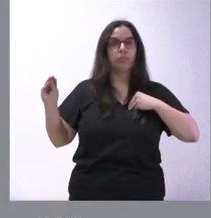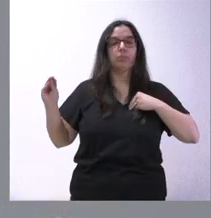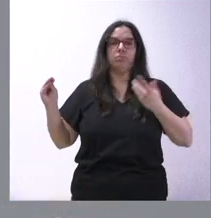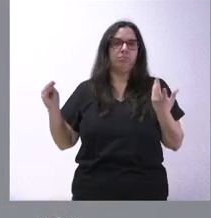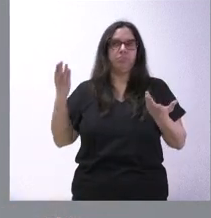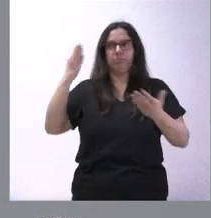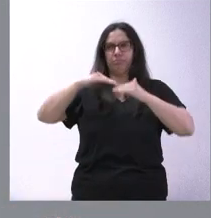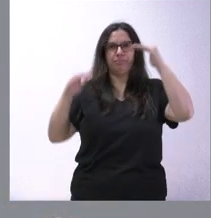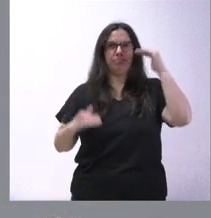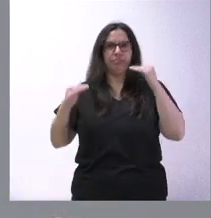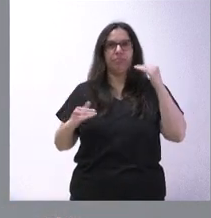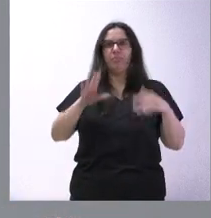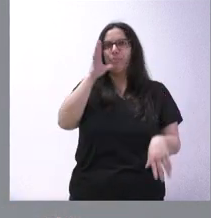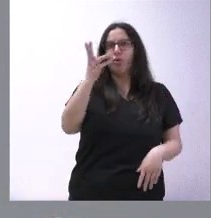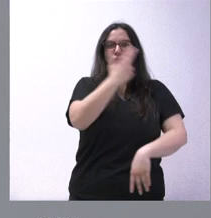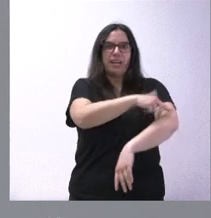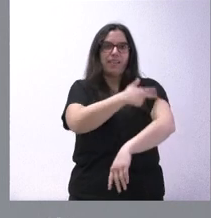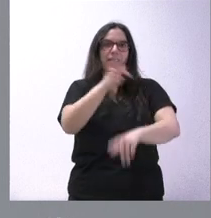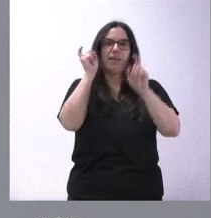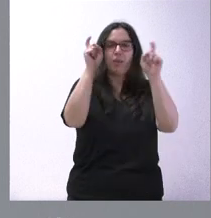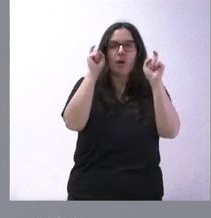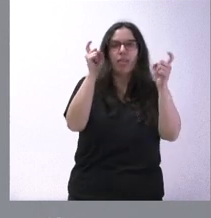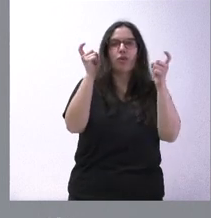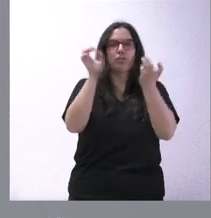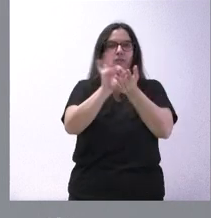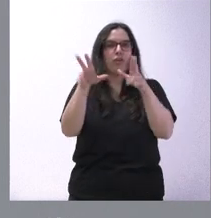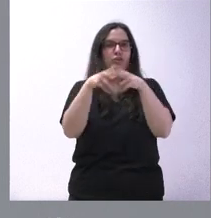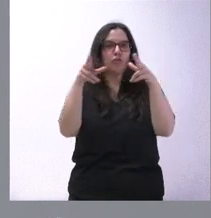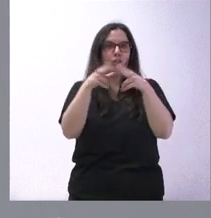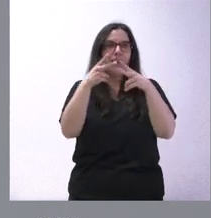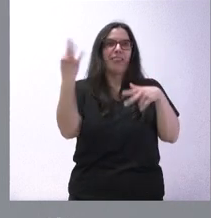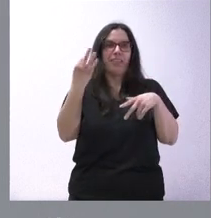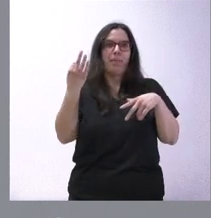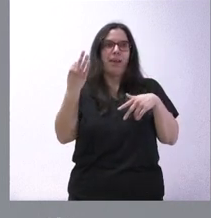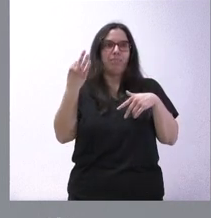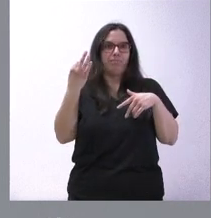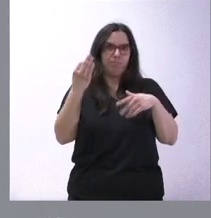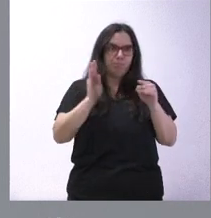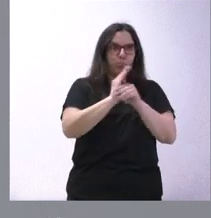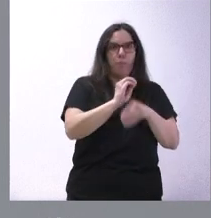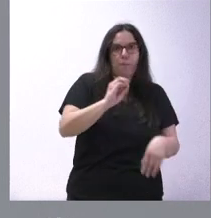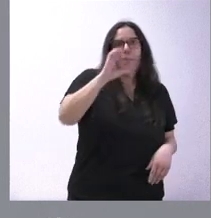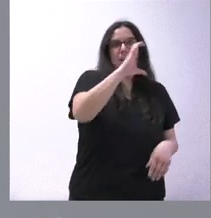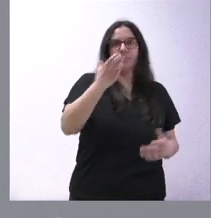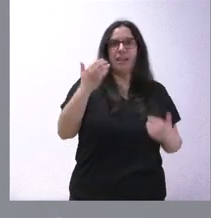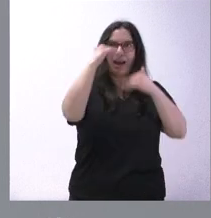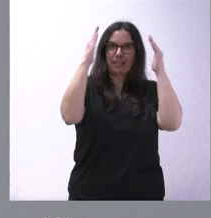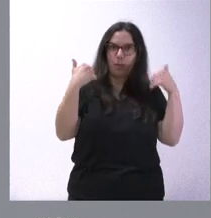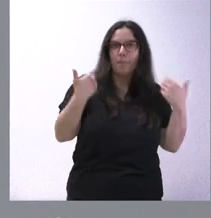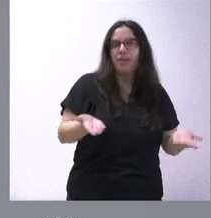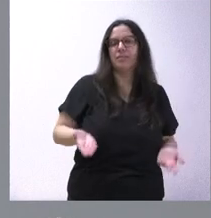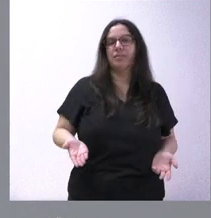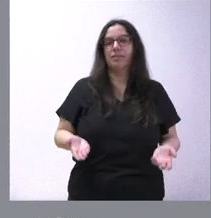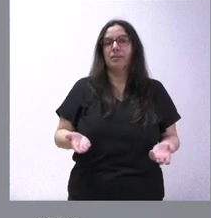lógicamente creemos que la sanidad, la educación y los servicios sociales merecen un poco más de atención de lo que le está prestando este Gobierno. Pero es que